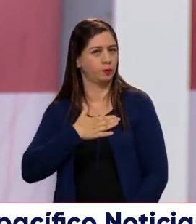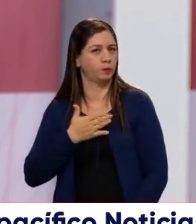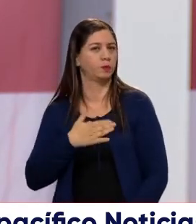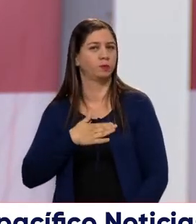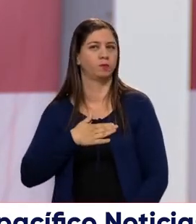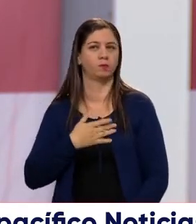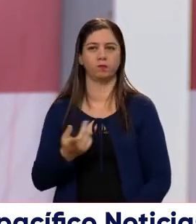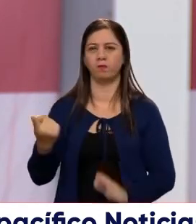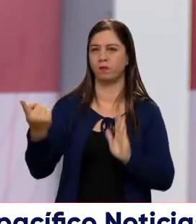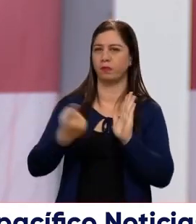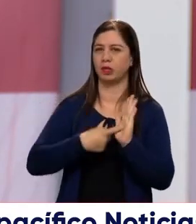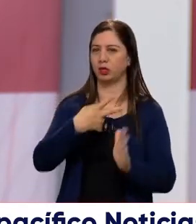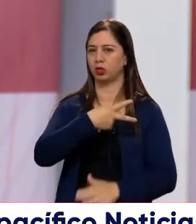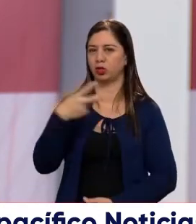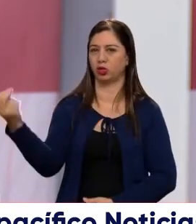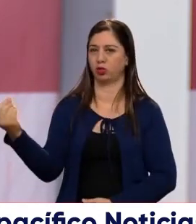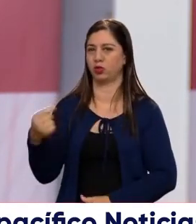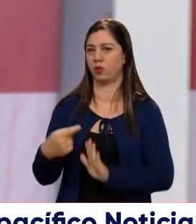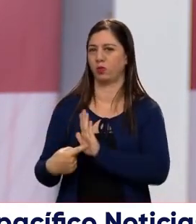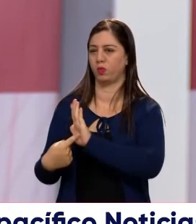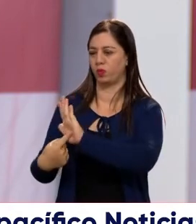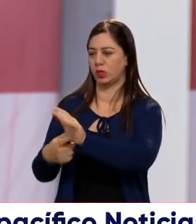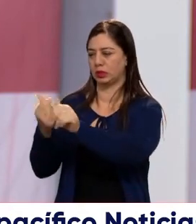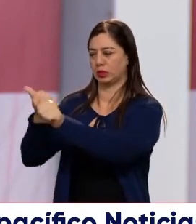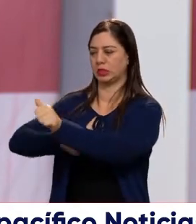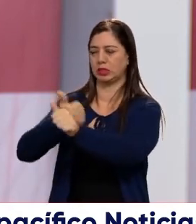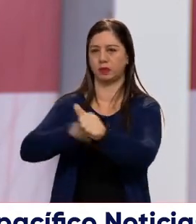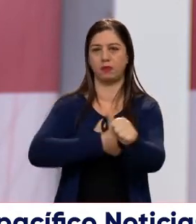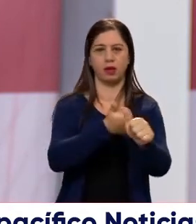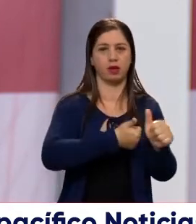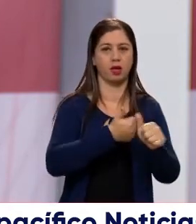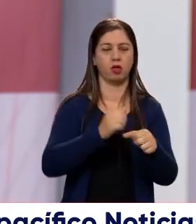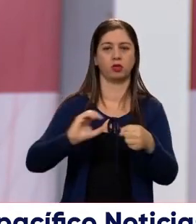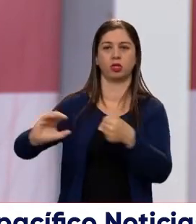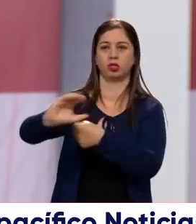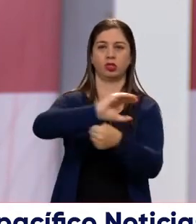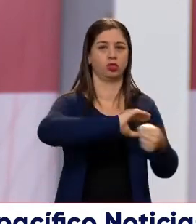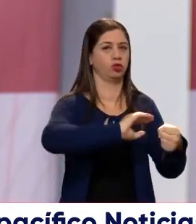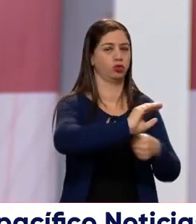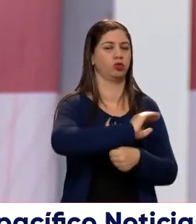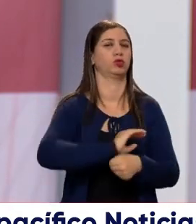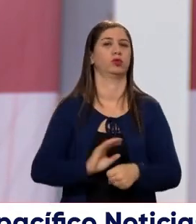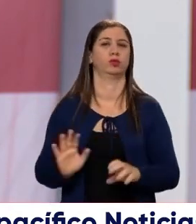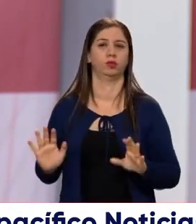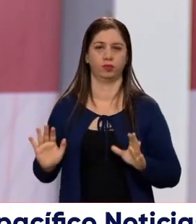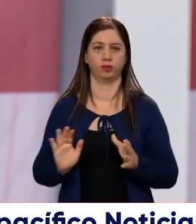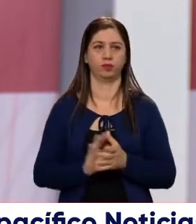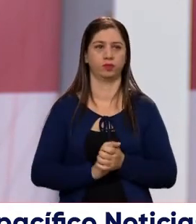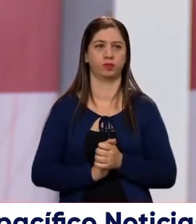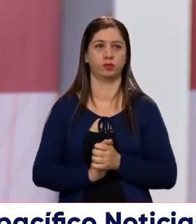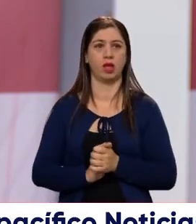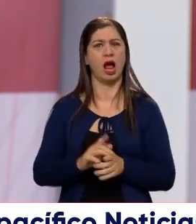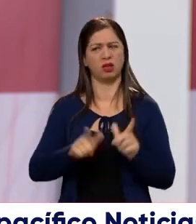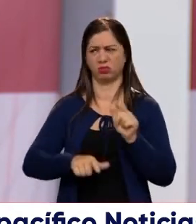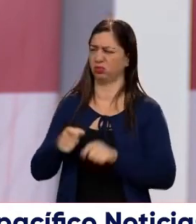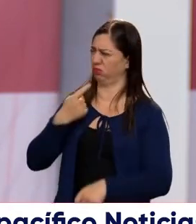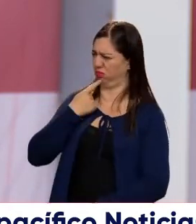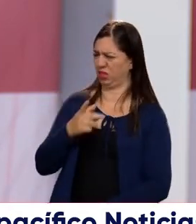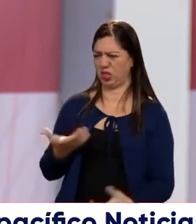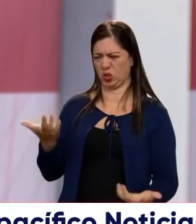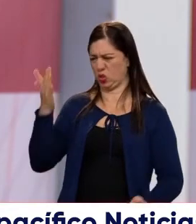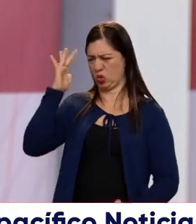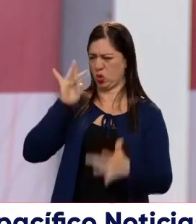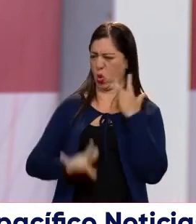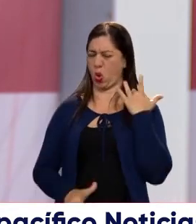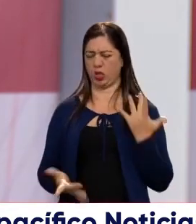1.200 unidades muestrales para cada una de las ciudades, muchos han colocado un grito en el cielo por eso, porque